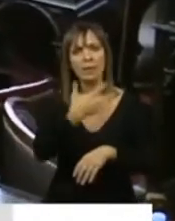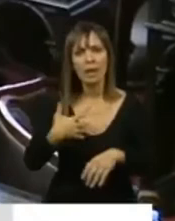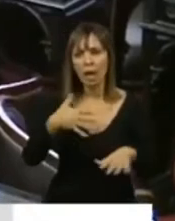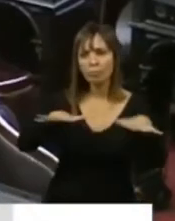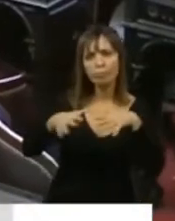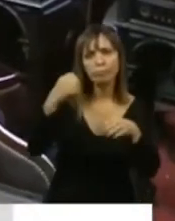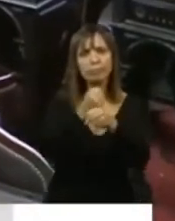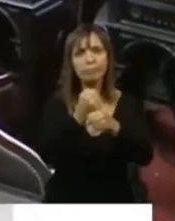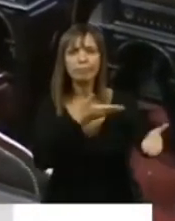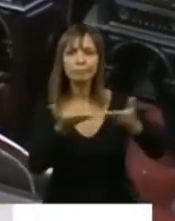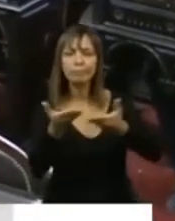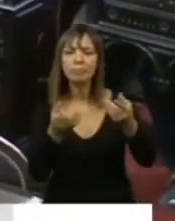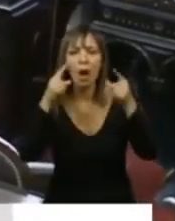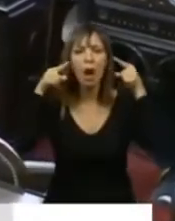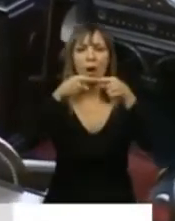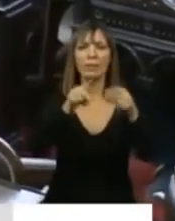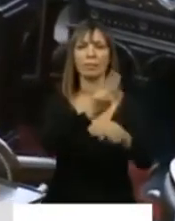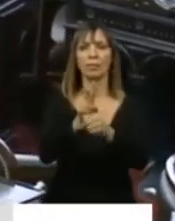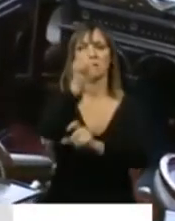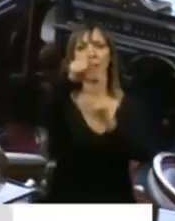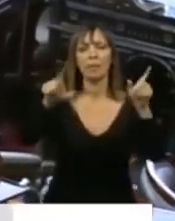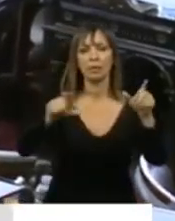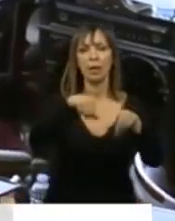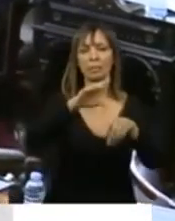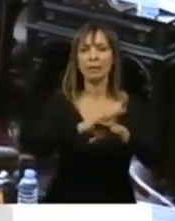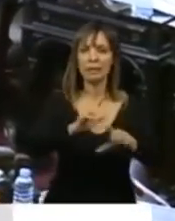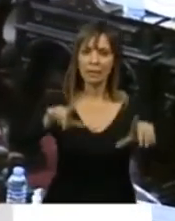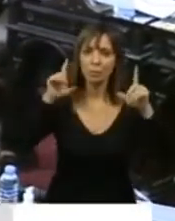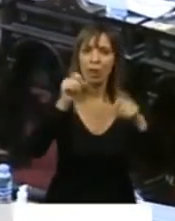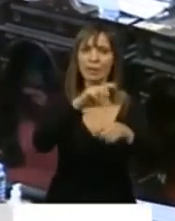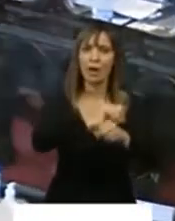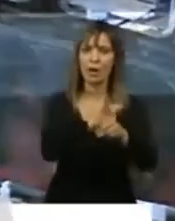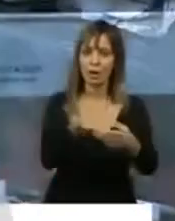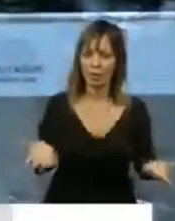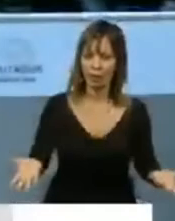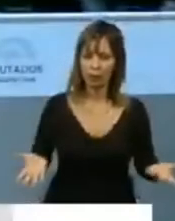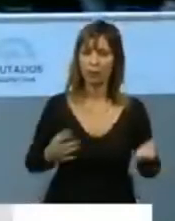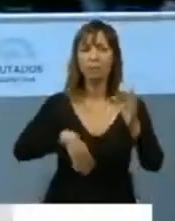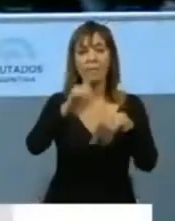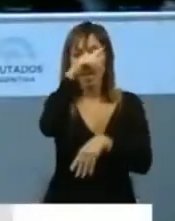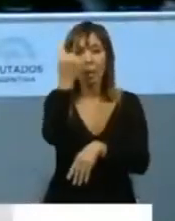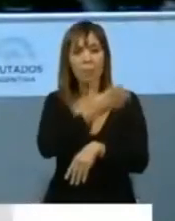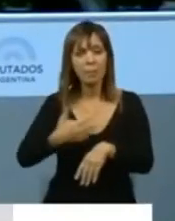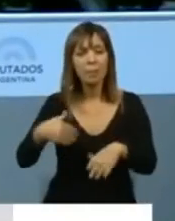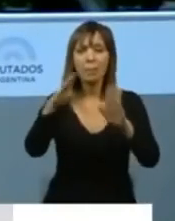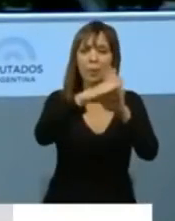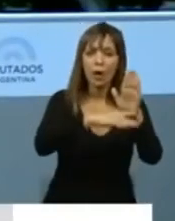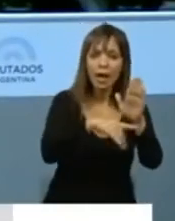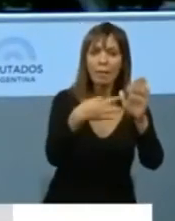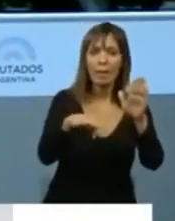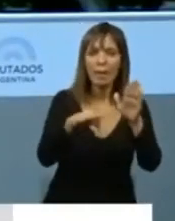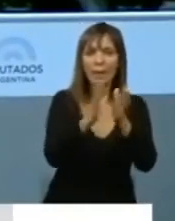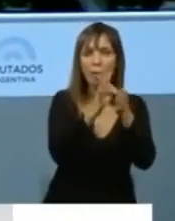un Estado que protege sobre todo a los más vulnerables. Y sobre todas las cosas, un Estado y un programa que tenga mirada